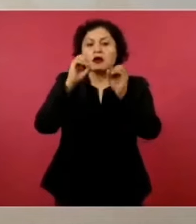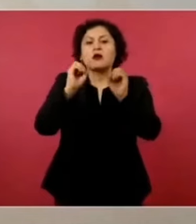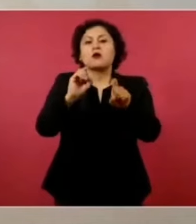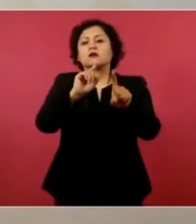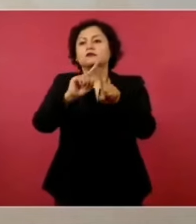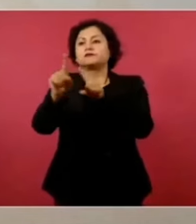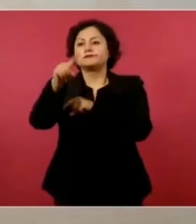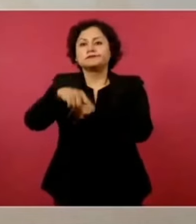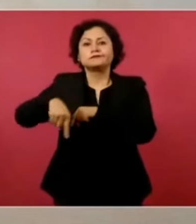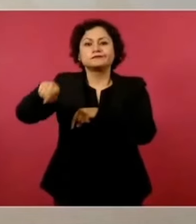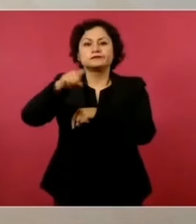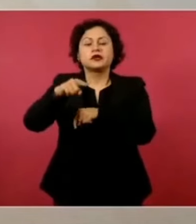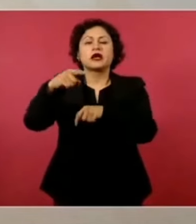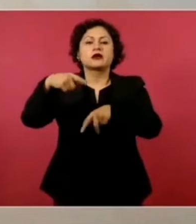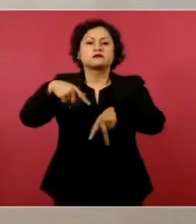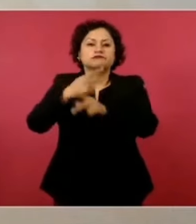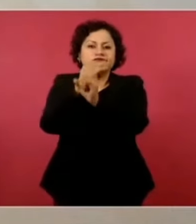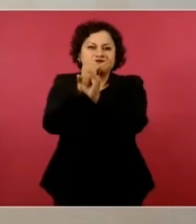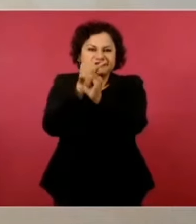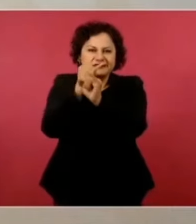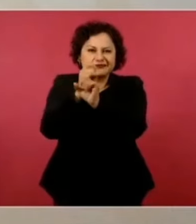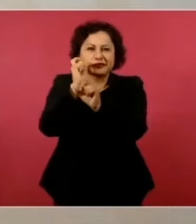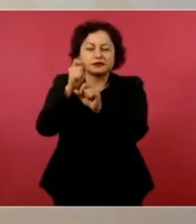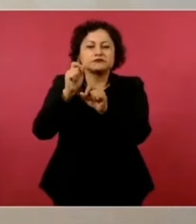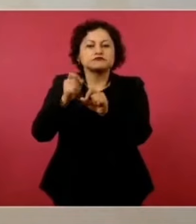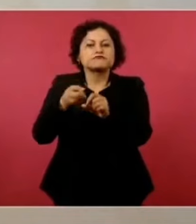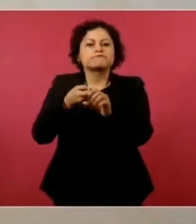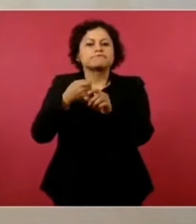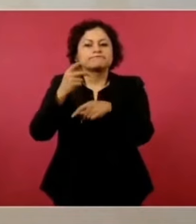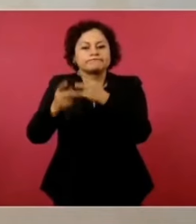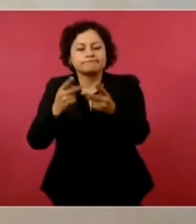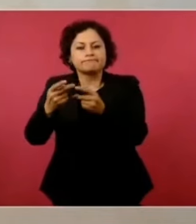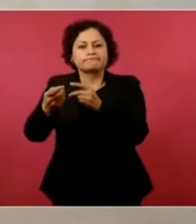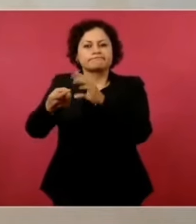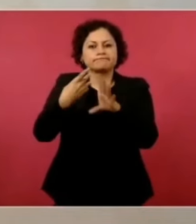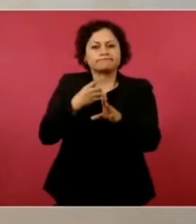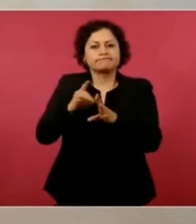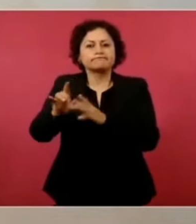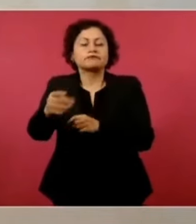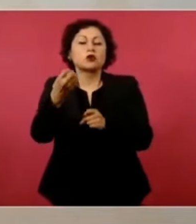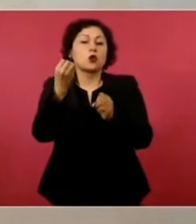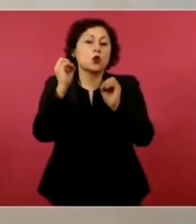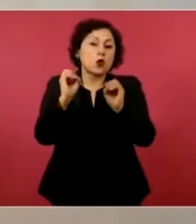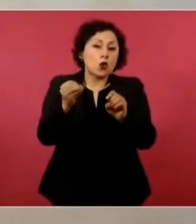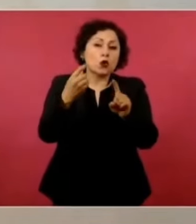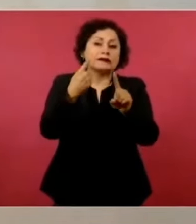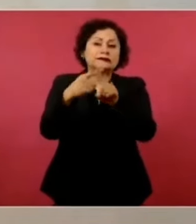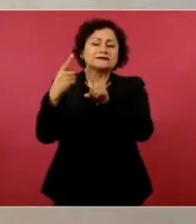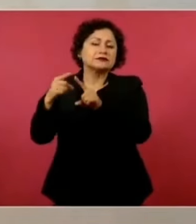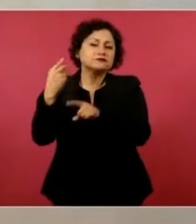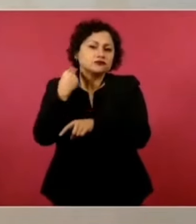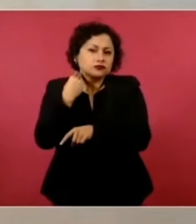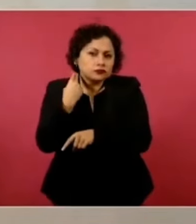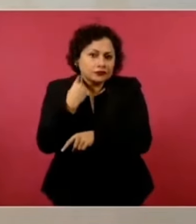virtuales, notarios en cuanto a transmisión o constitución de derechos sobre inmuebles,